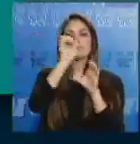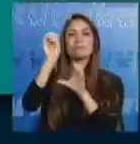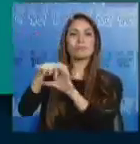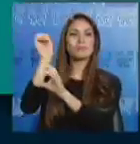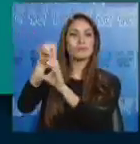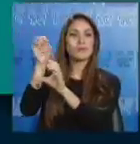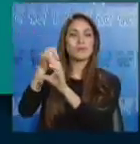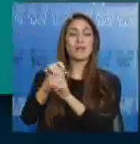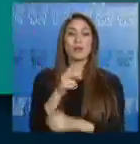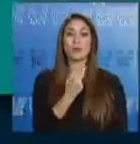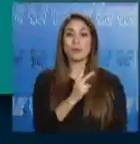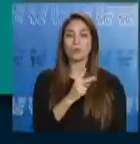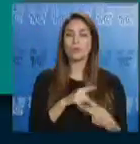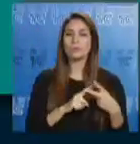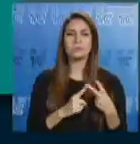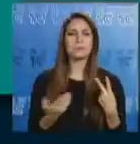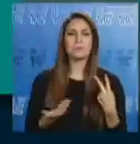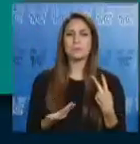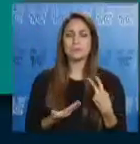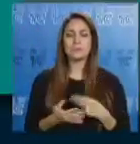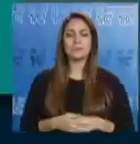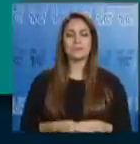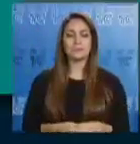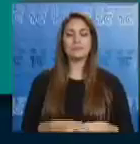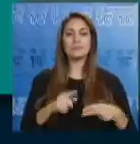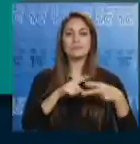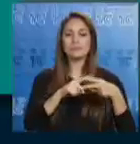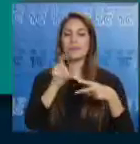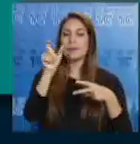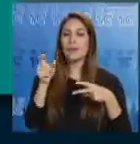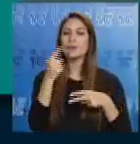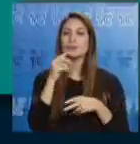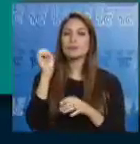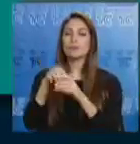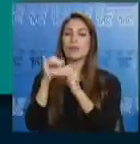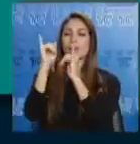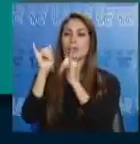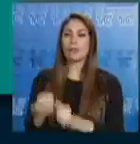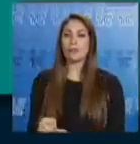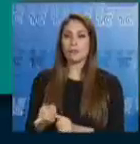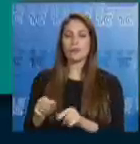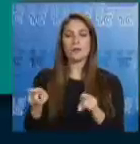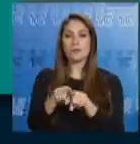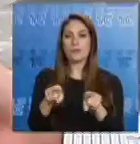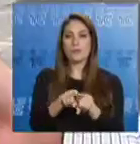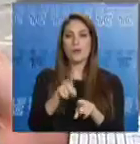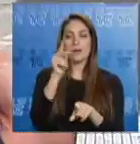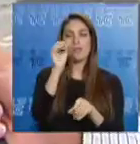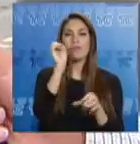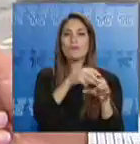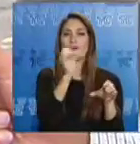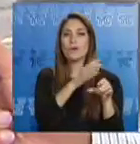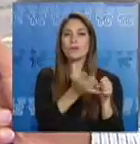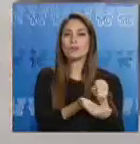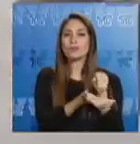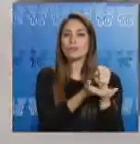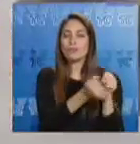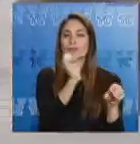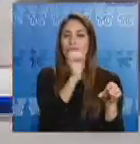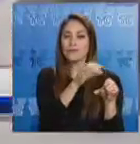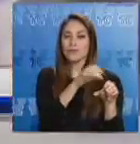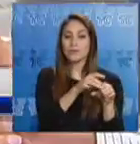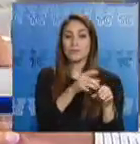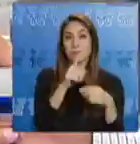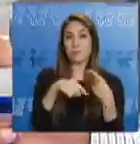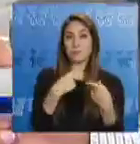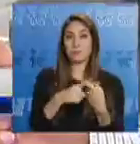y los dos dólares restantes de aporte personal irán destinados a una cuenta individual, similar a la cesantía. Para personas que les va a servir obviamente,